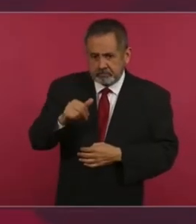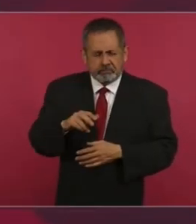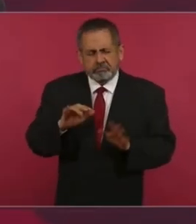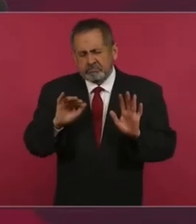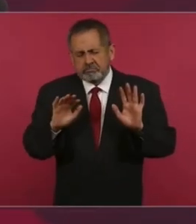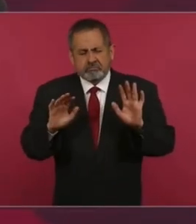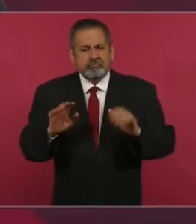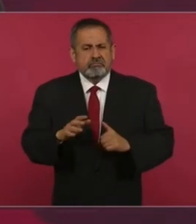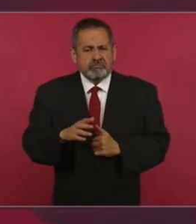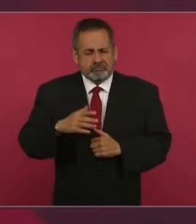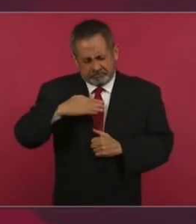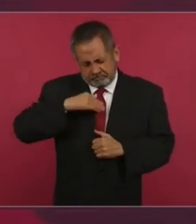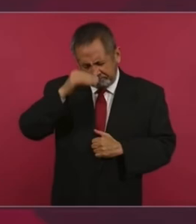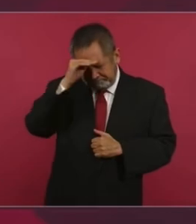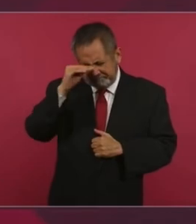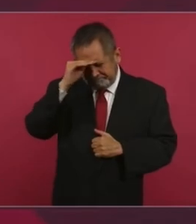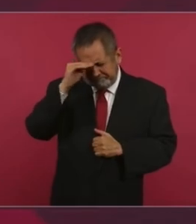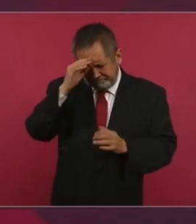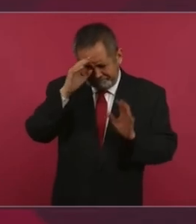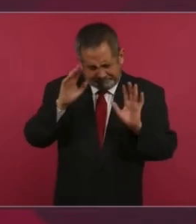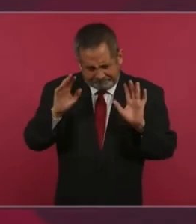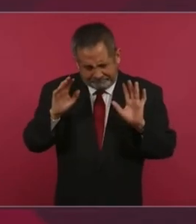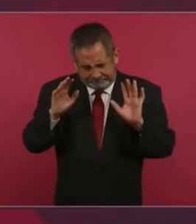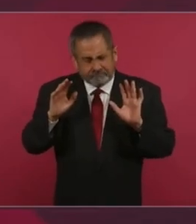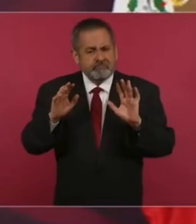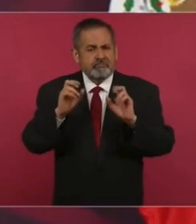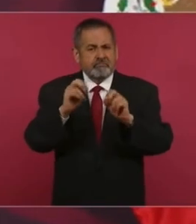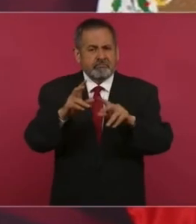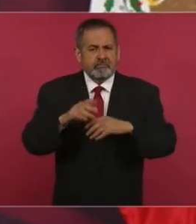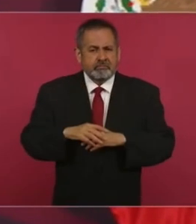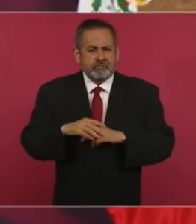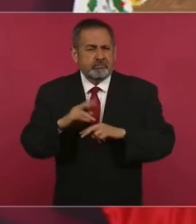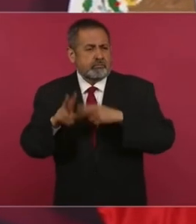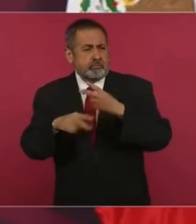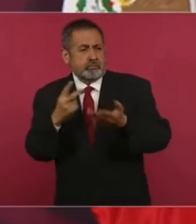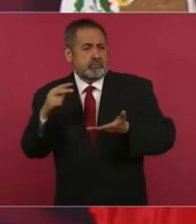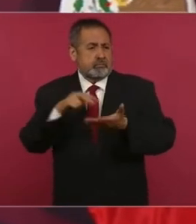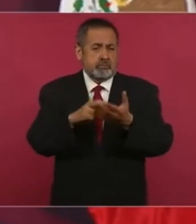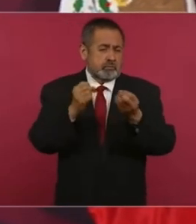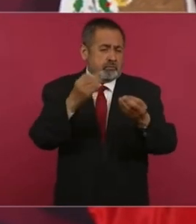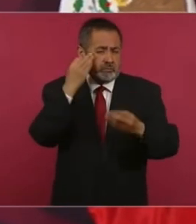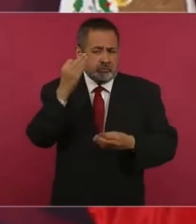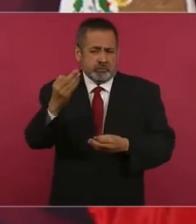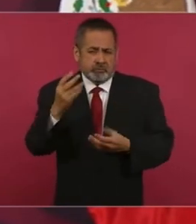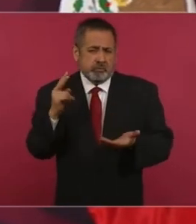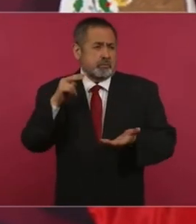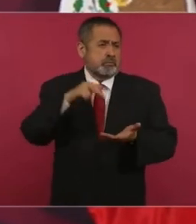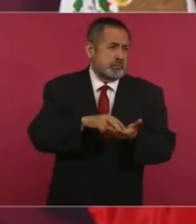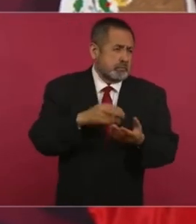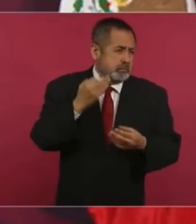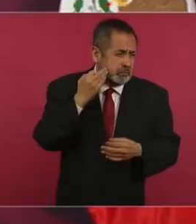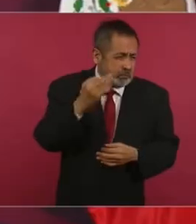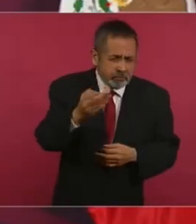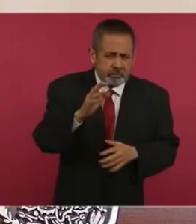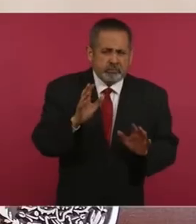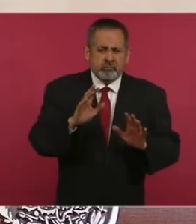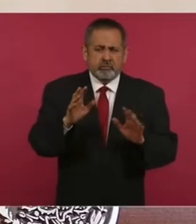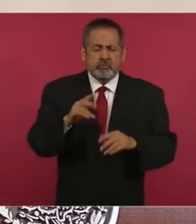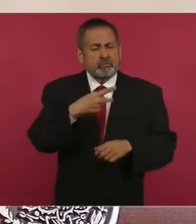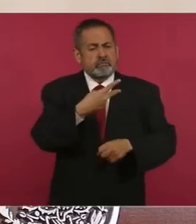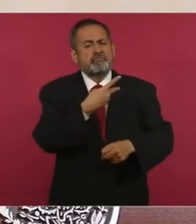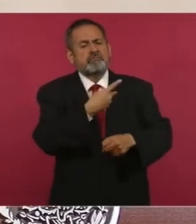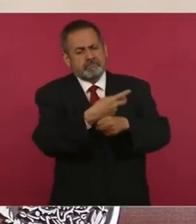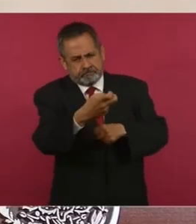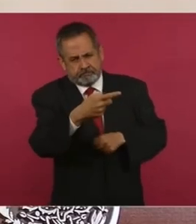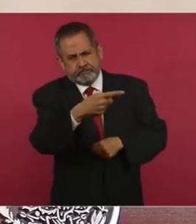replanteé, no voy a estar mucho tiempo, pero me invitó